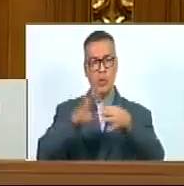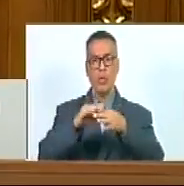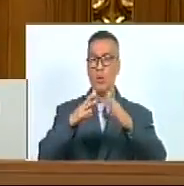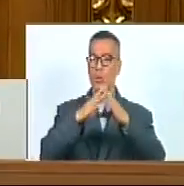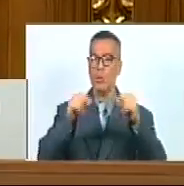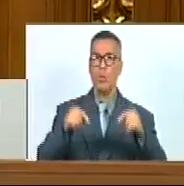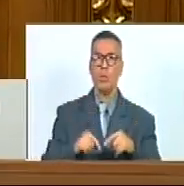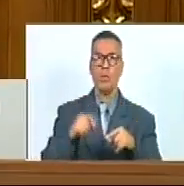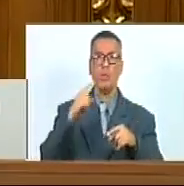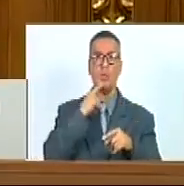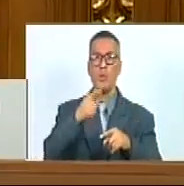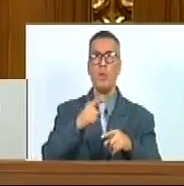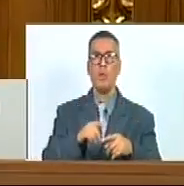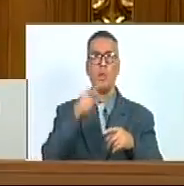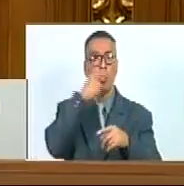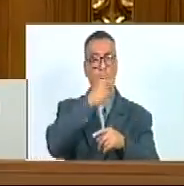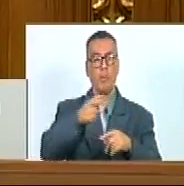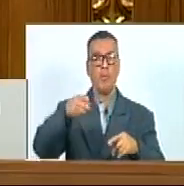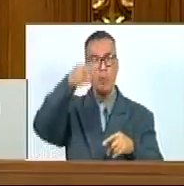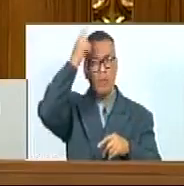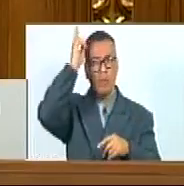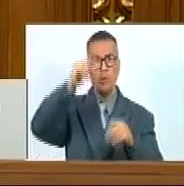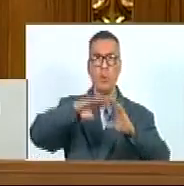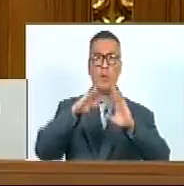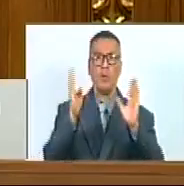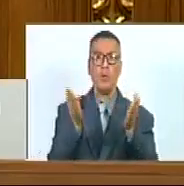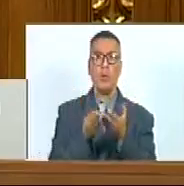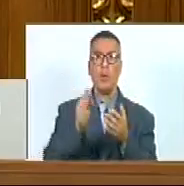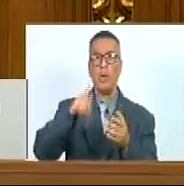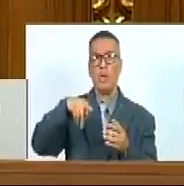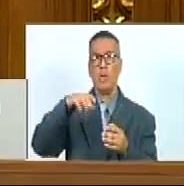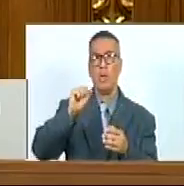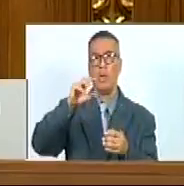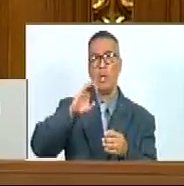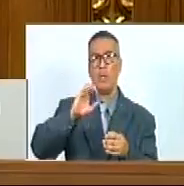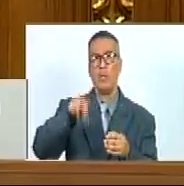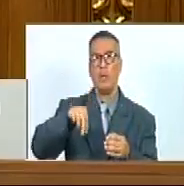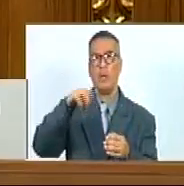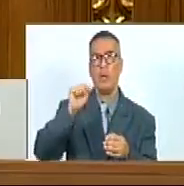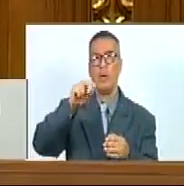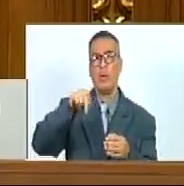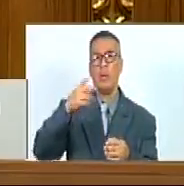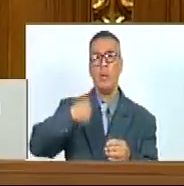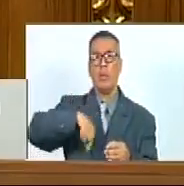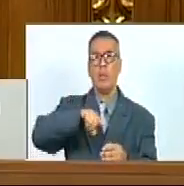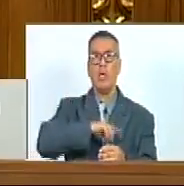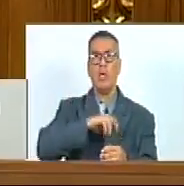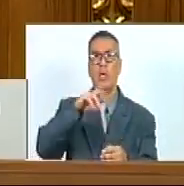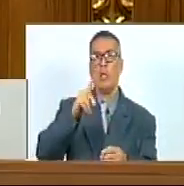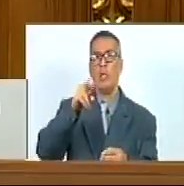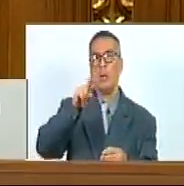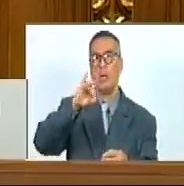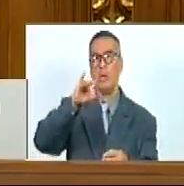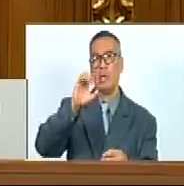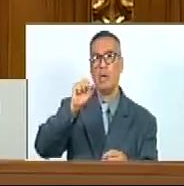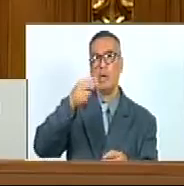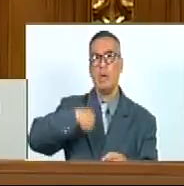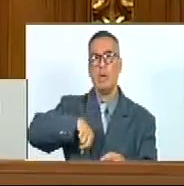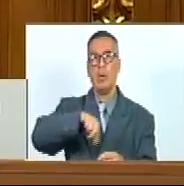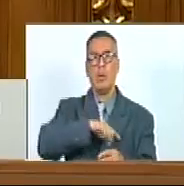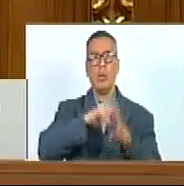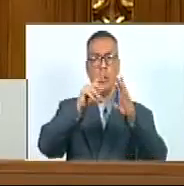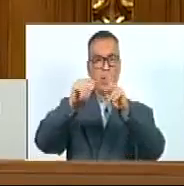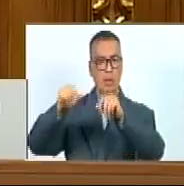Llamados por los pueblos indígenas Del mundo Pachamama O como diríamos nosotros Daunarani, nuestra